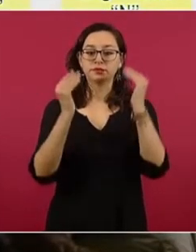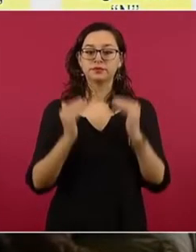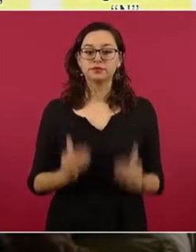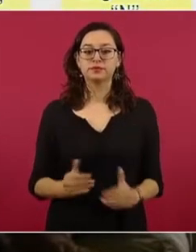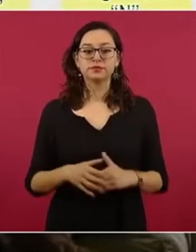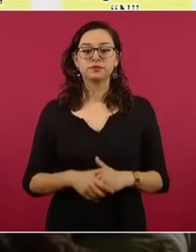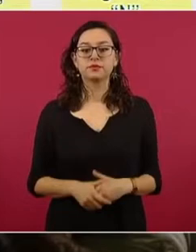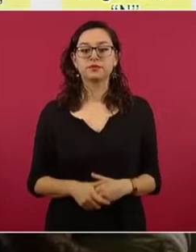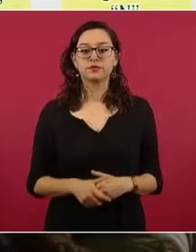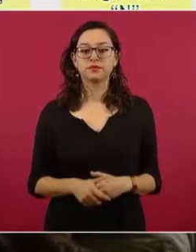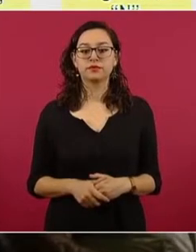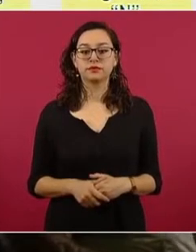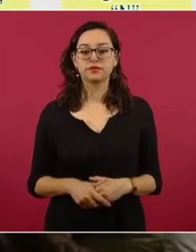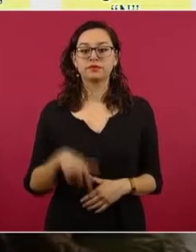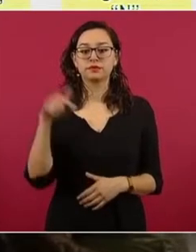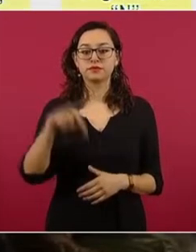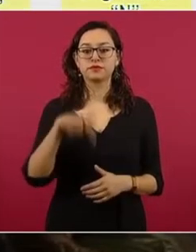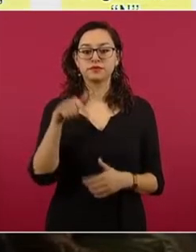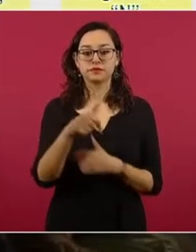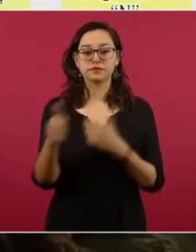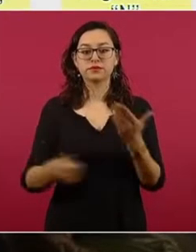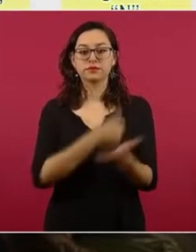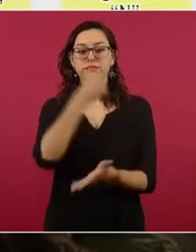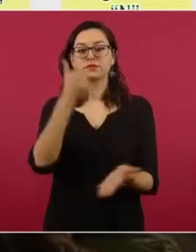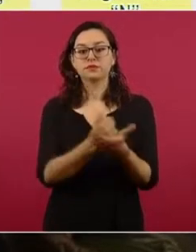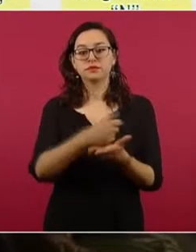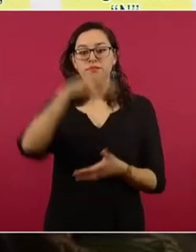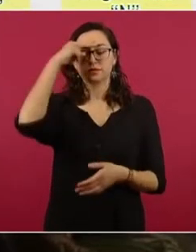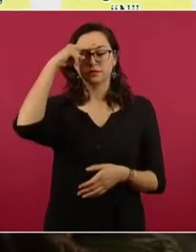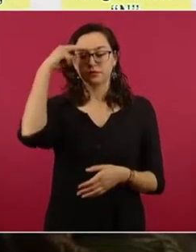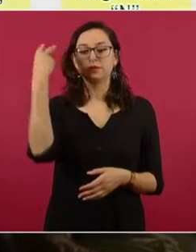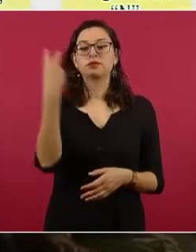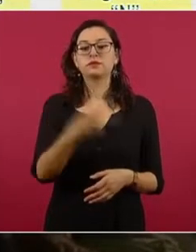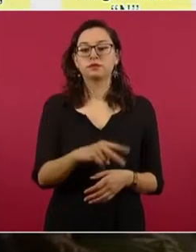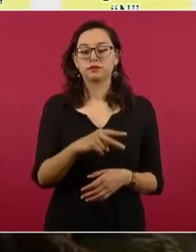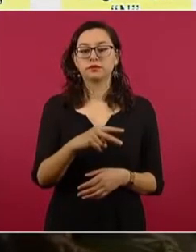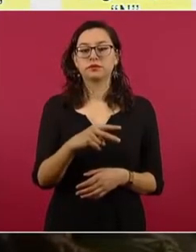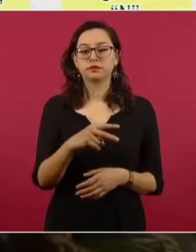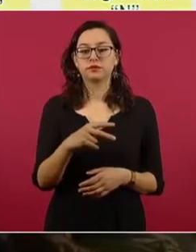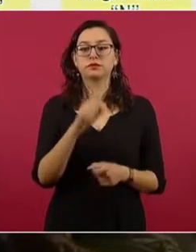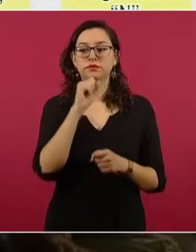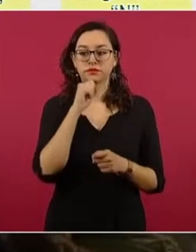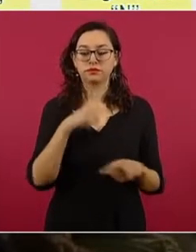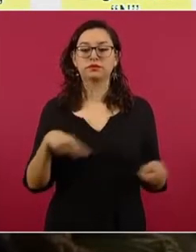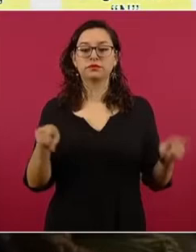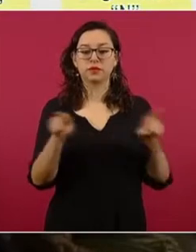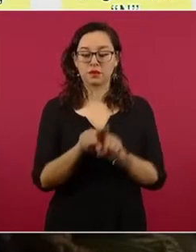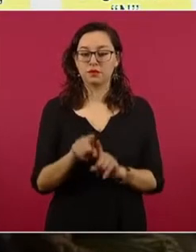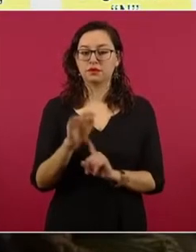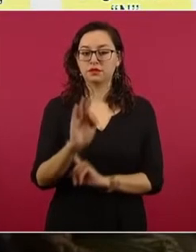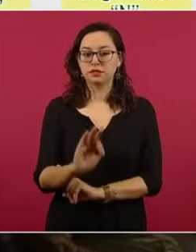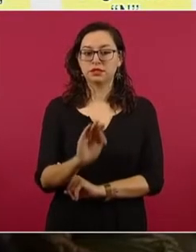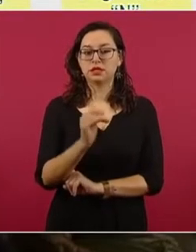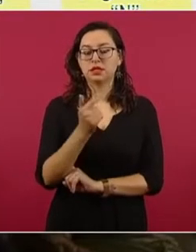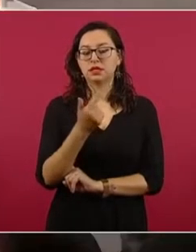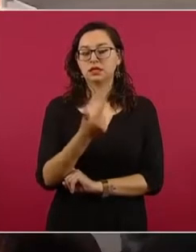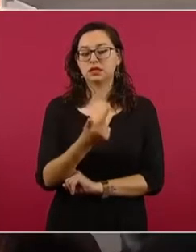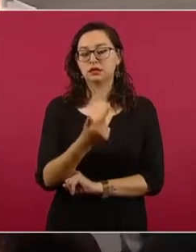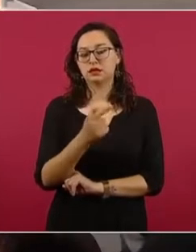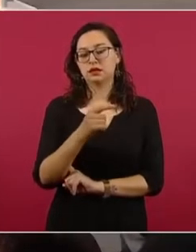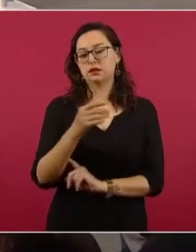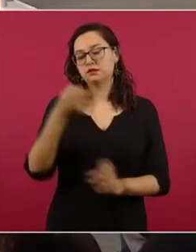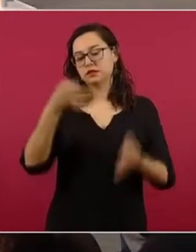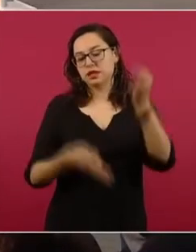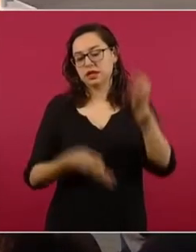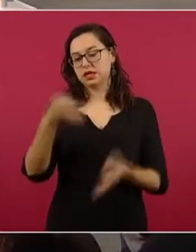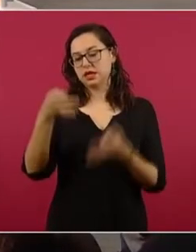También aquí en la Ciudad de México, en una operación coordinada por la Fiscalía General de Justicia de la Ciudad de México,